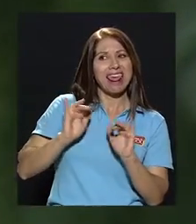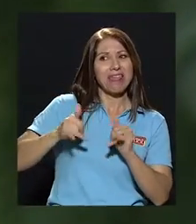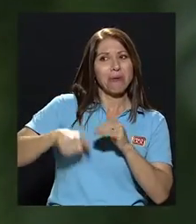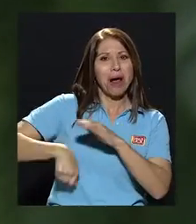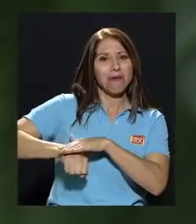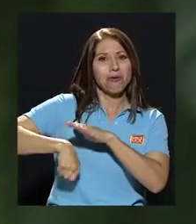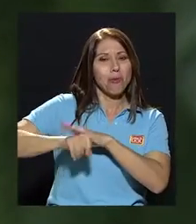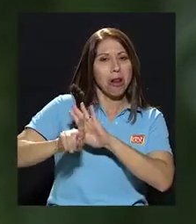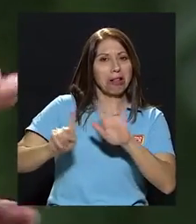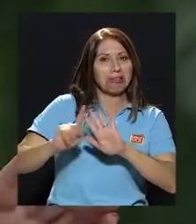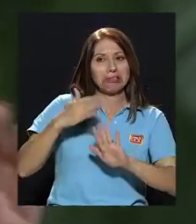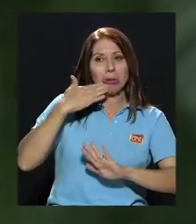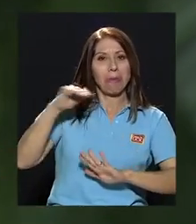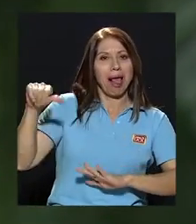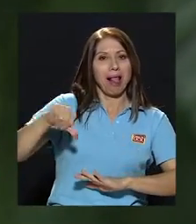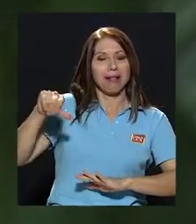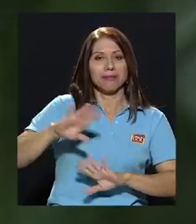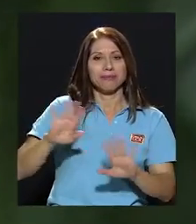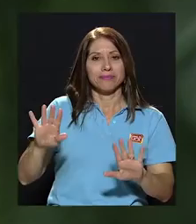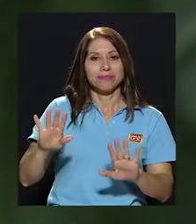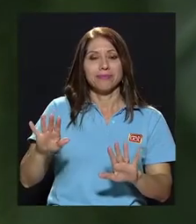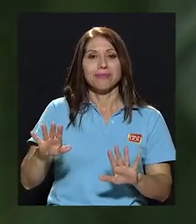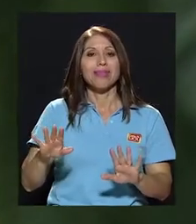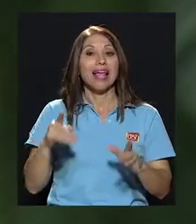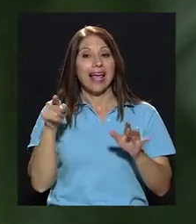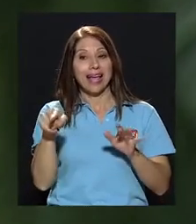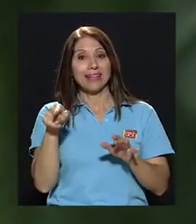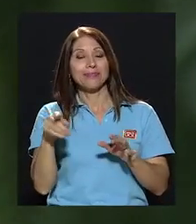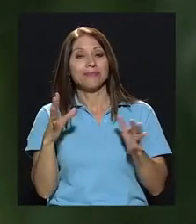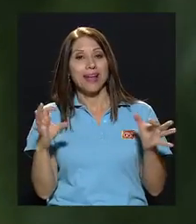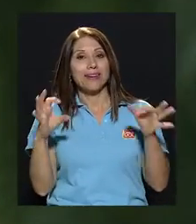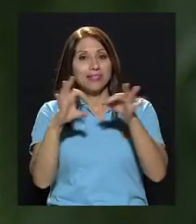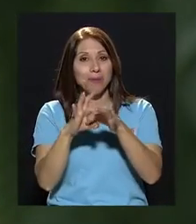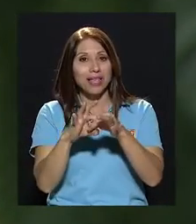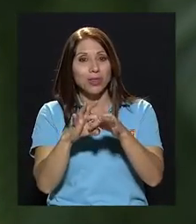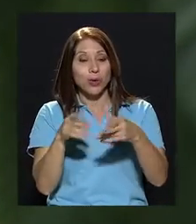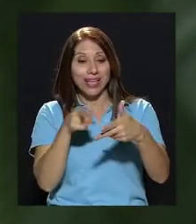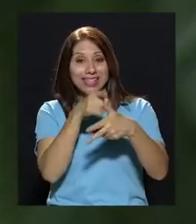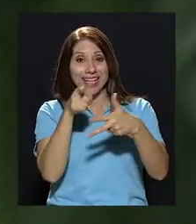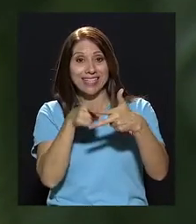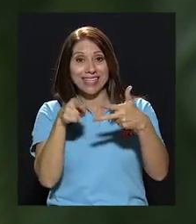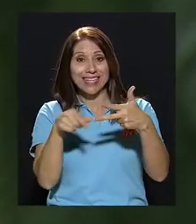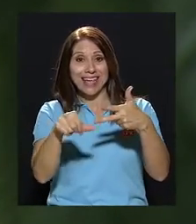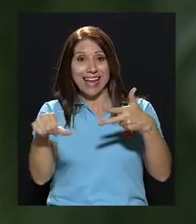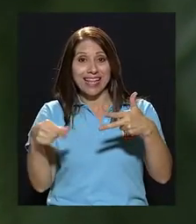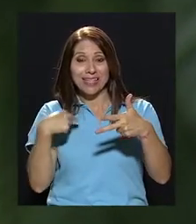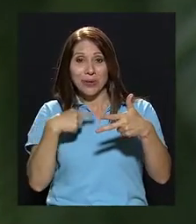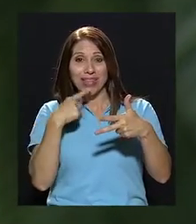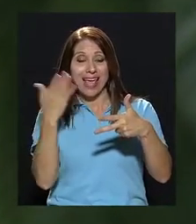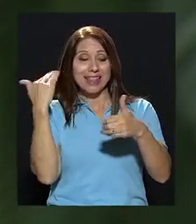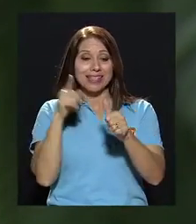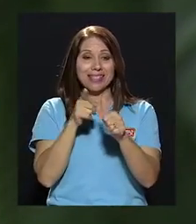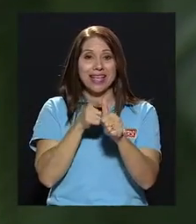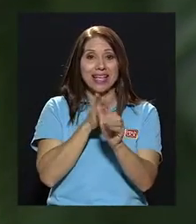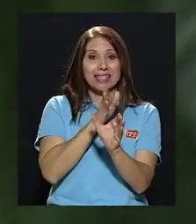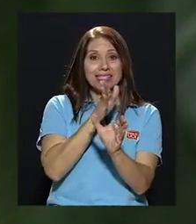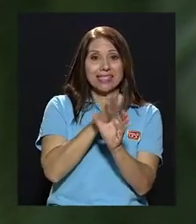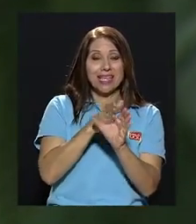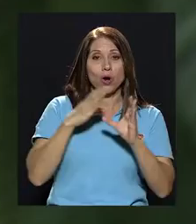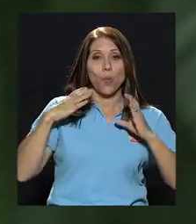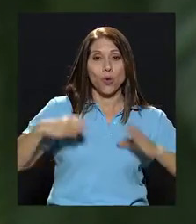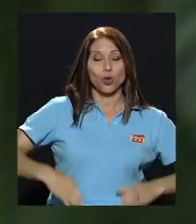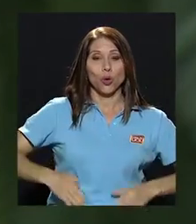de jugar fútbol y entonces estoy mal en esa área. Al respecto, estas tres áreas que hablamos, la psicomotora,